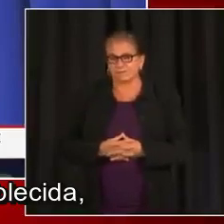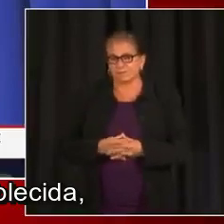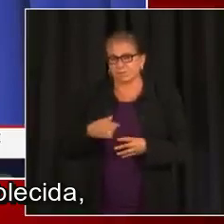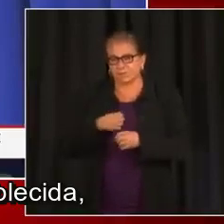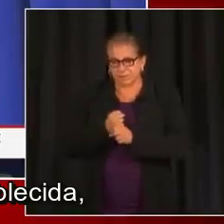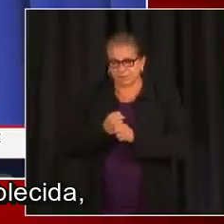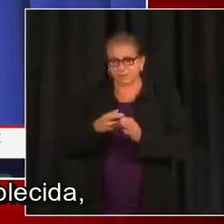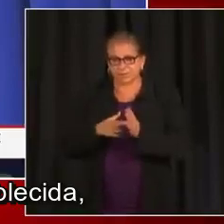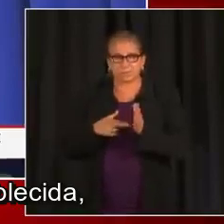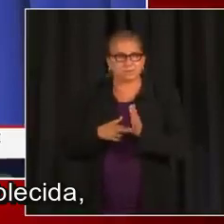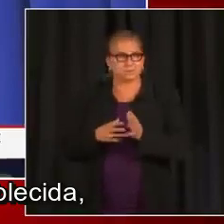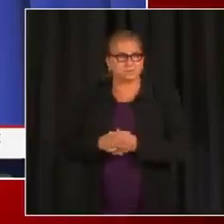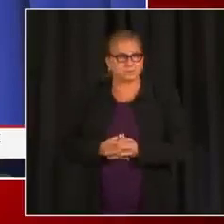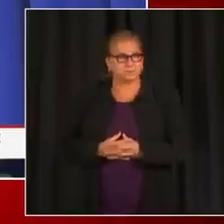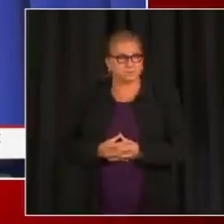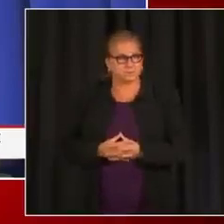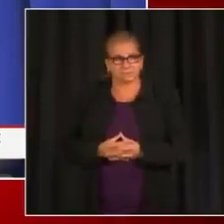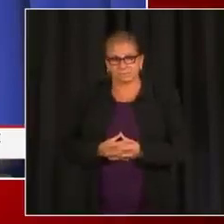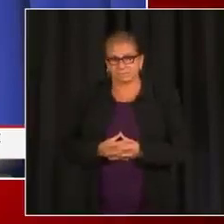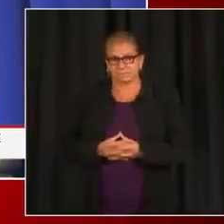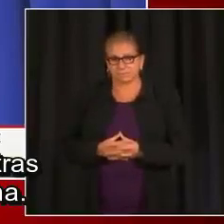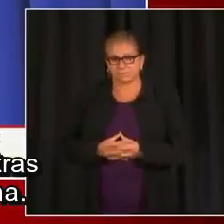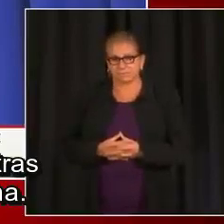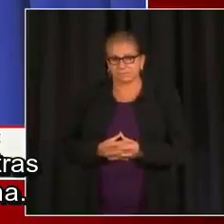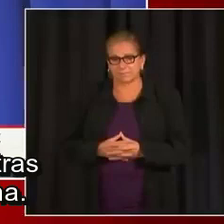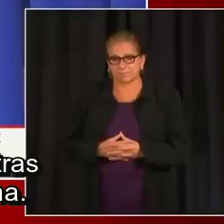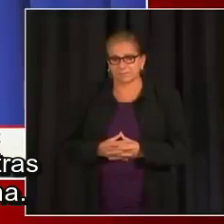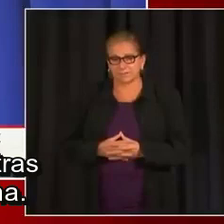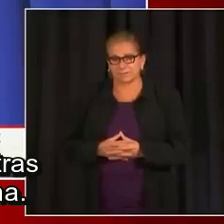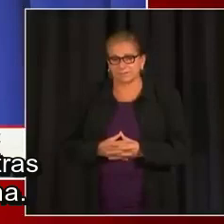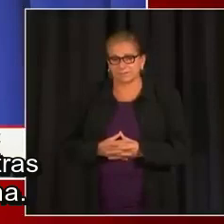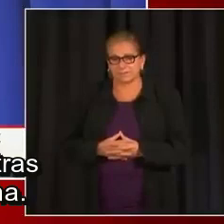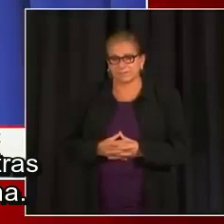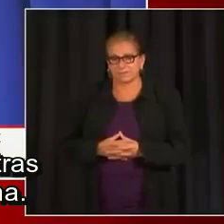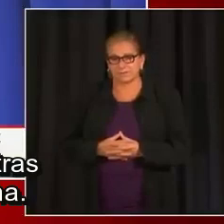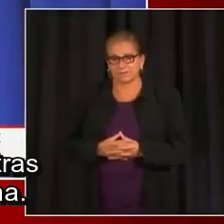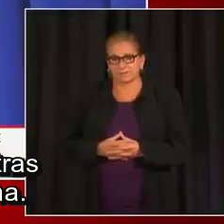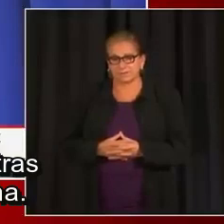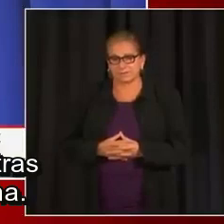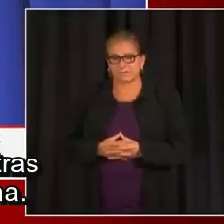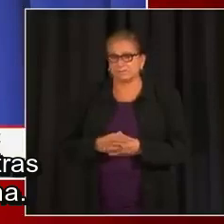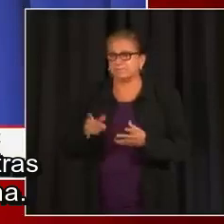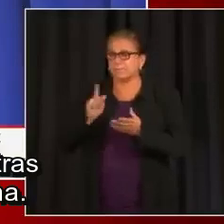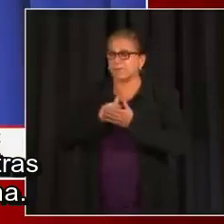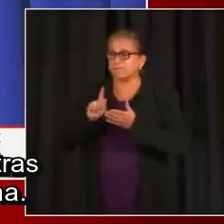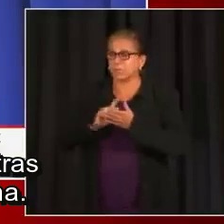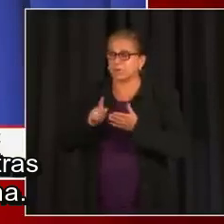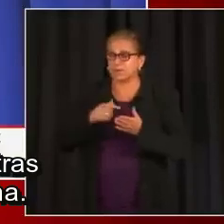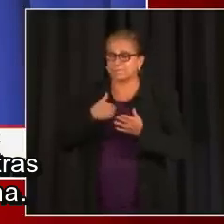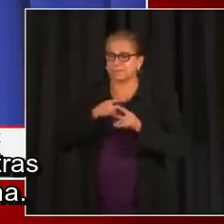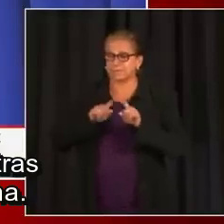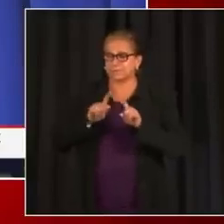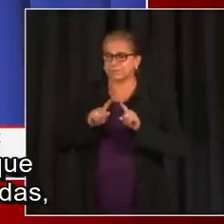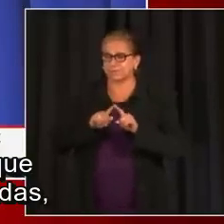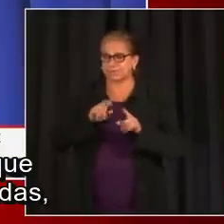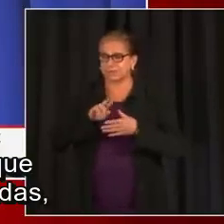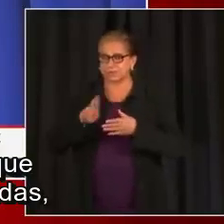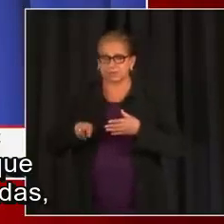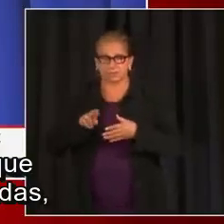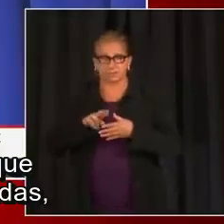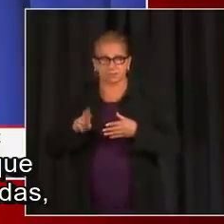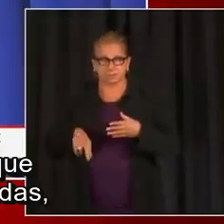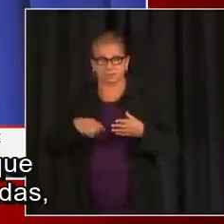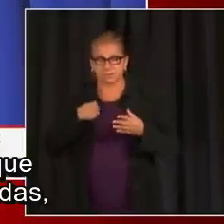normativa bien establecida y que dice que el 10% de las muestras van a ser secuenciadas por semana. Quiero